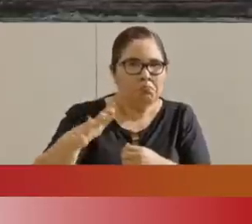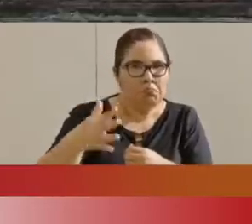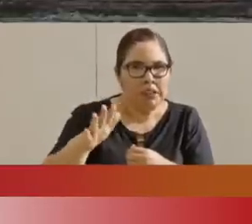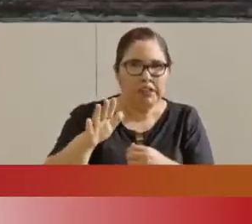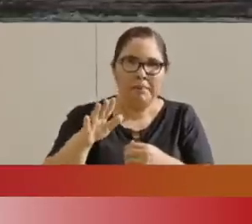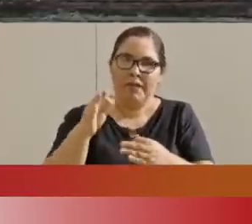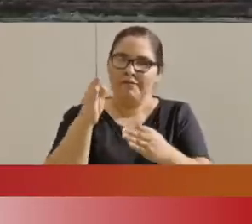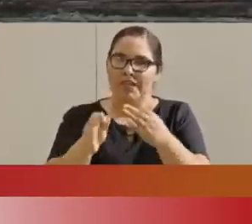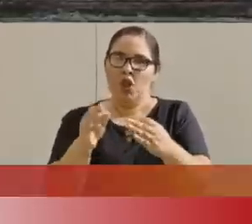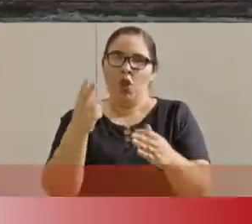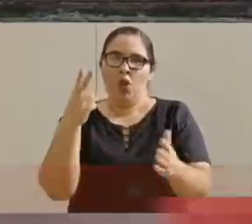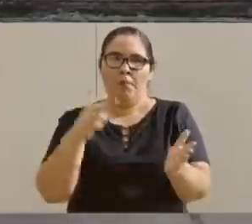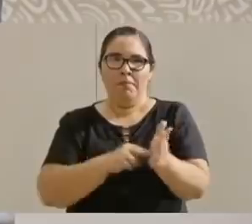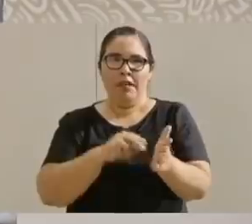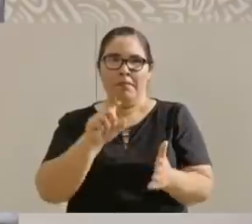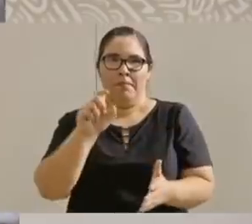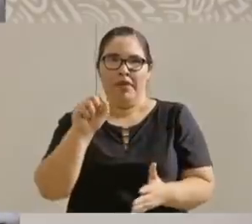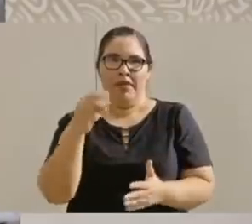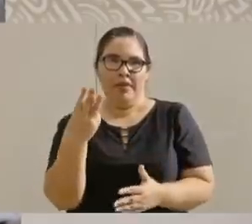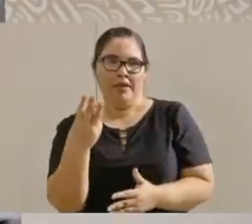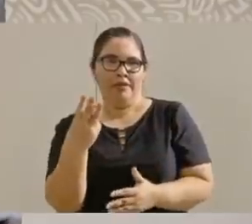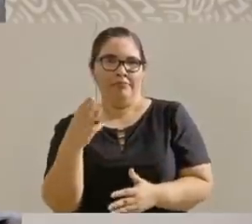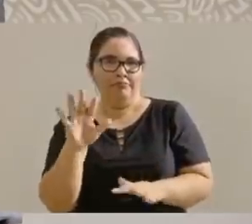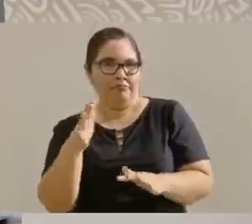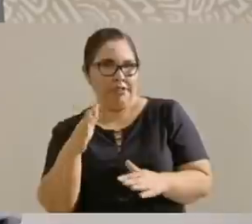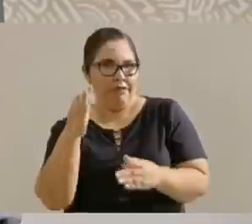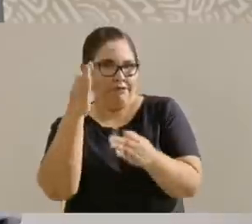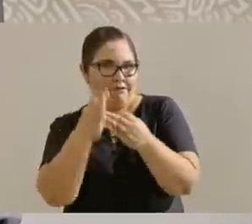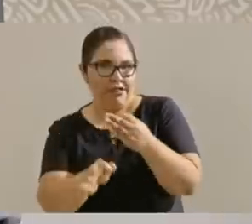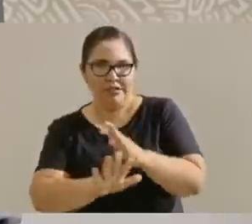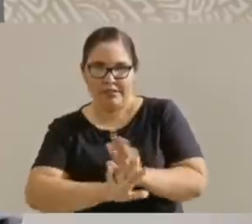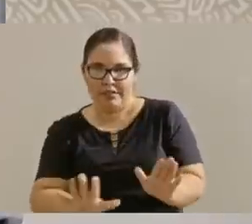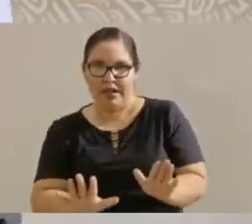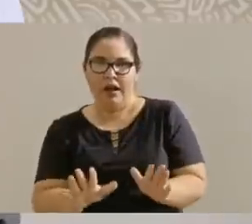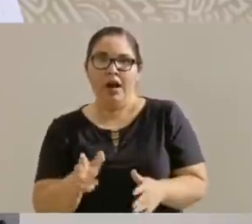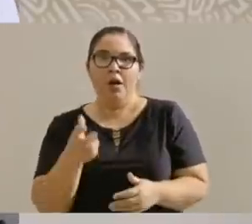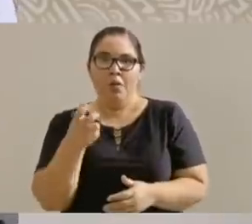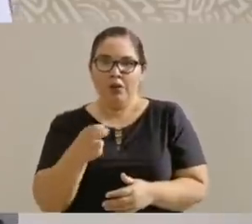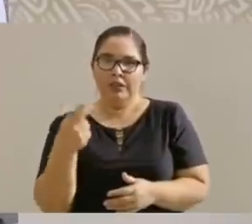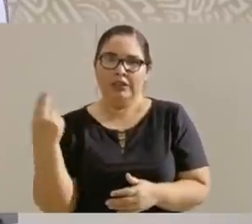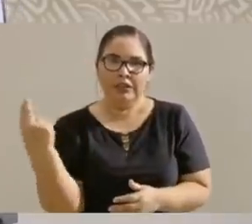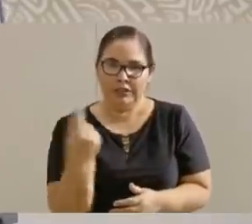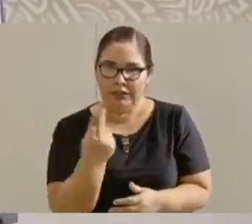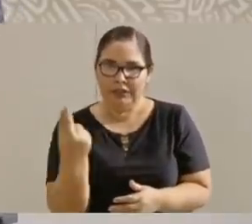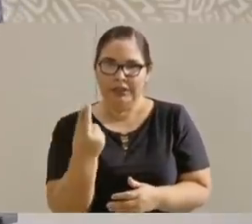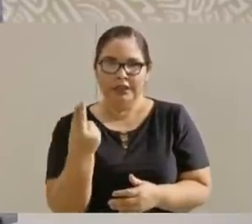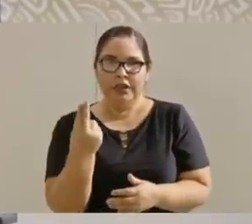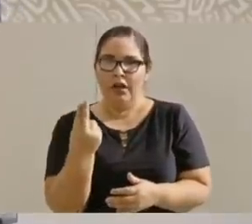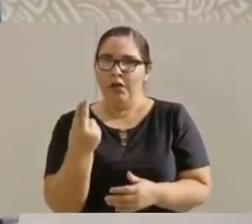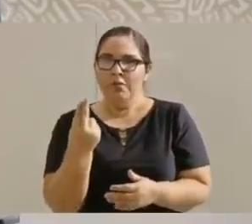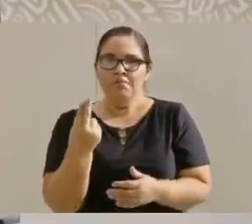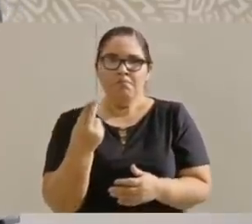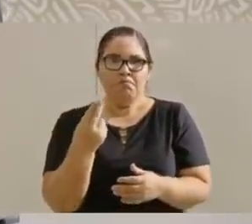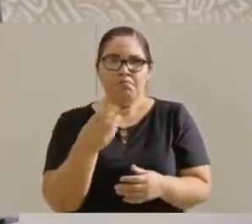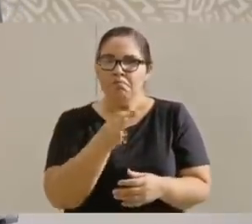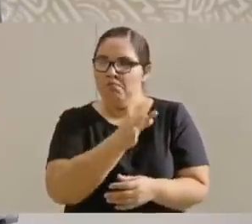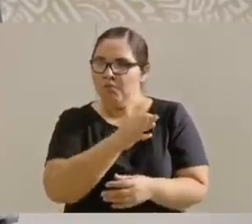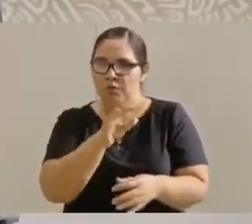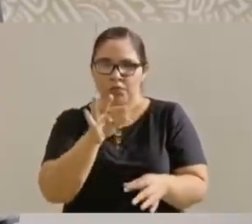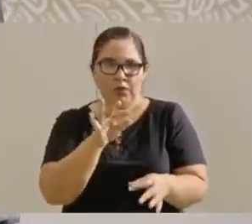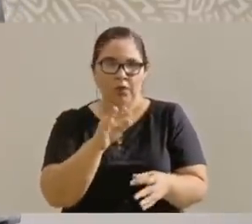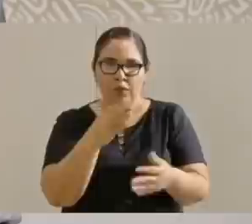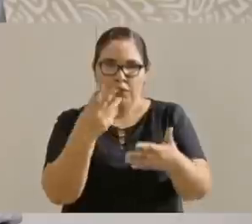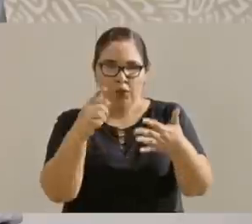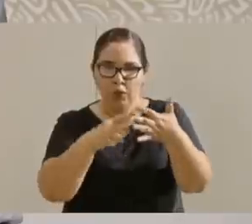2023. Para eso necesitamos que no falten los